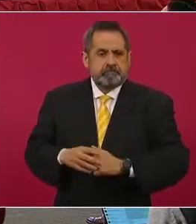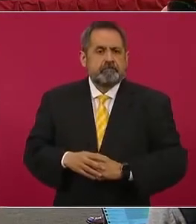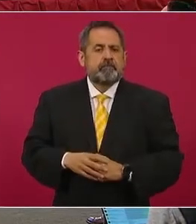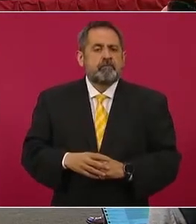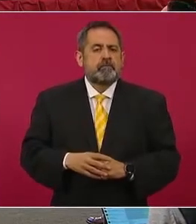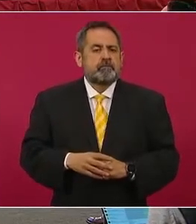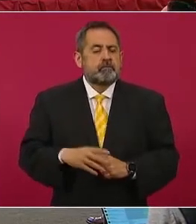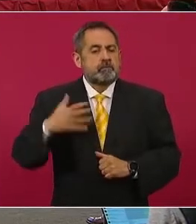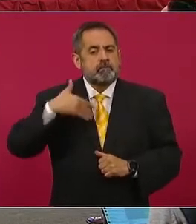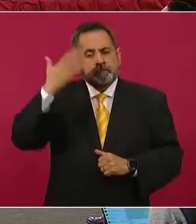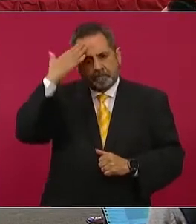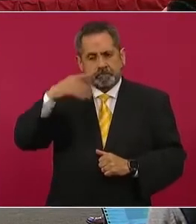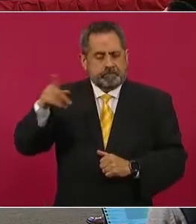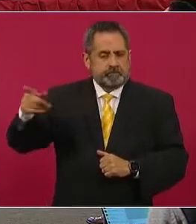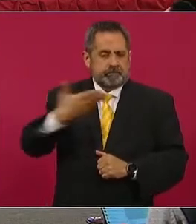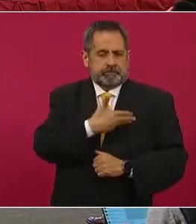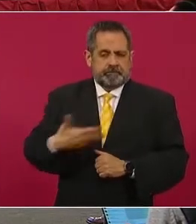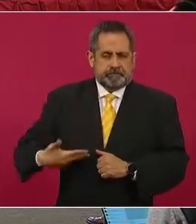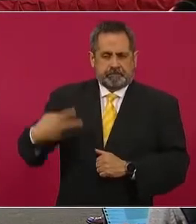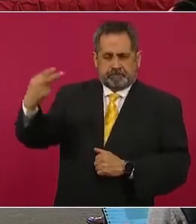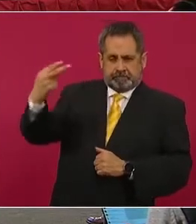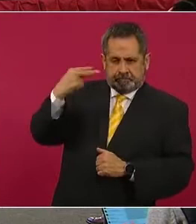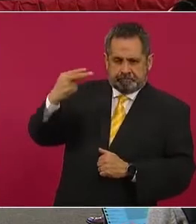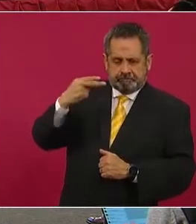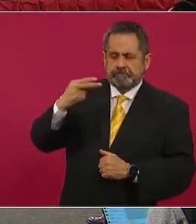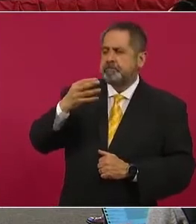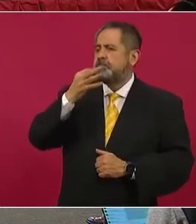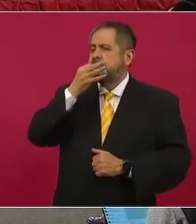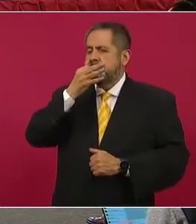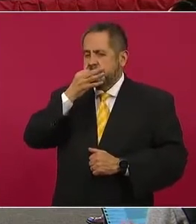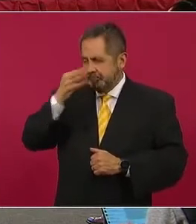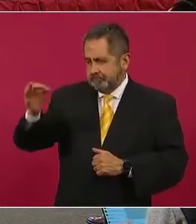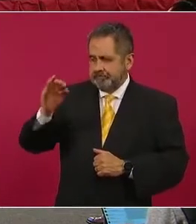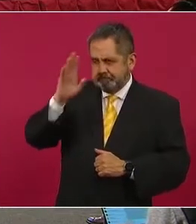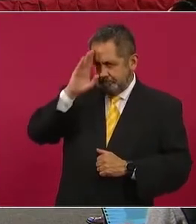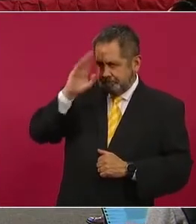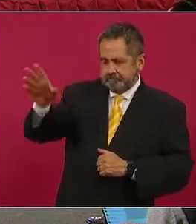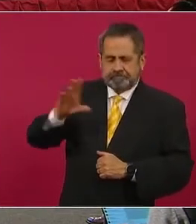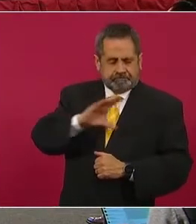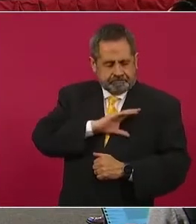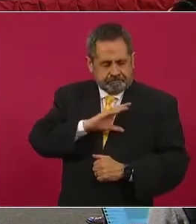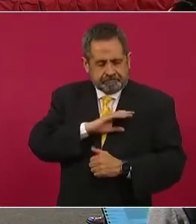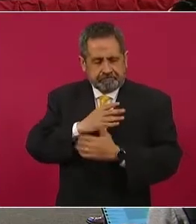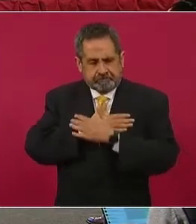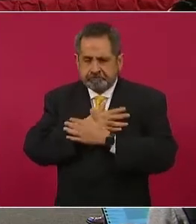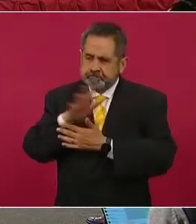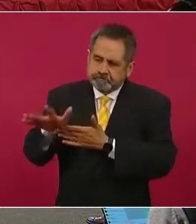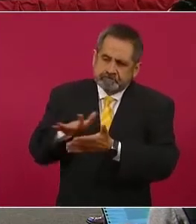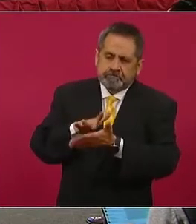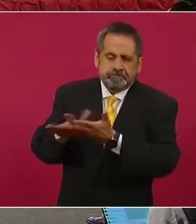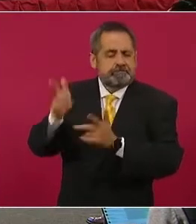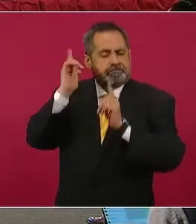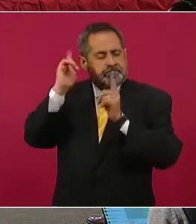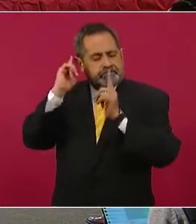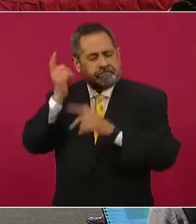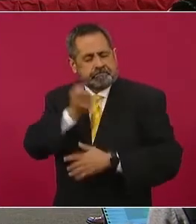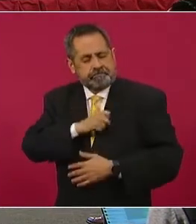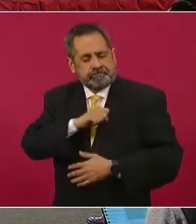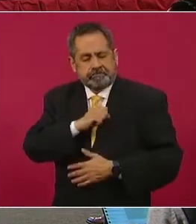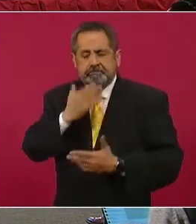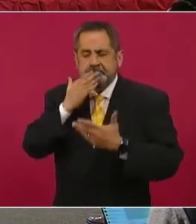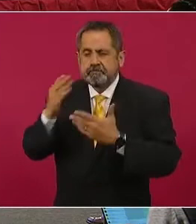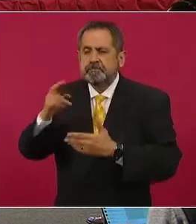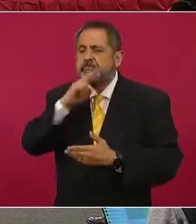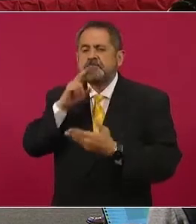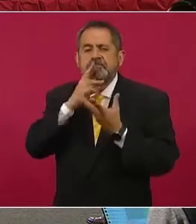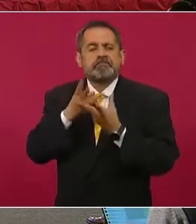Sé que el señor presidente nos está viendo, entonces le enviamos nuestro afecto, nuestro respaldo, nuestros mejores deseos para